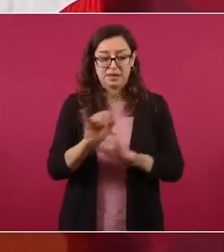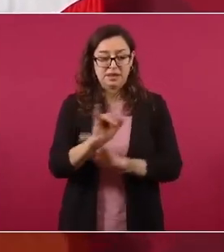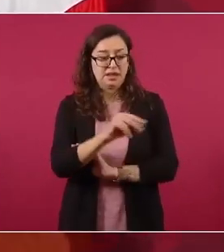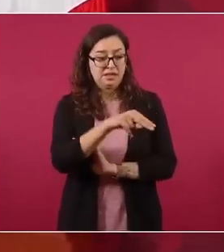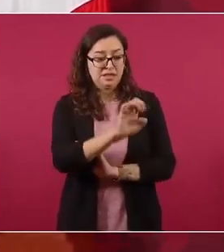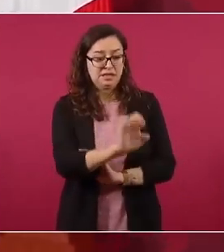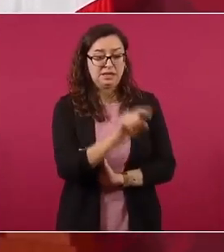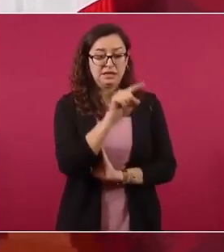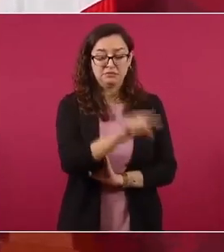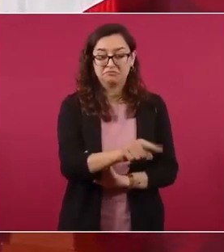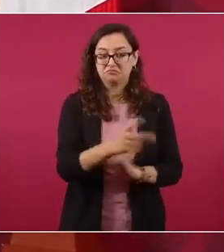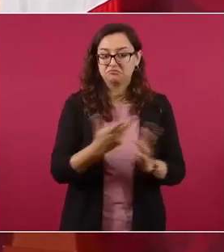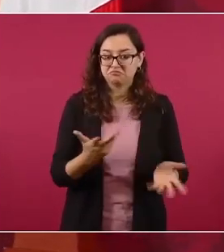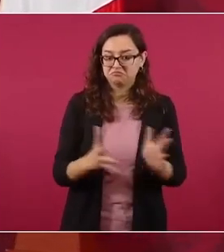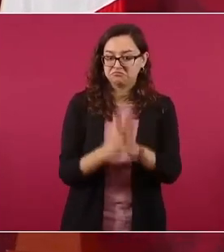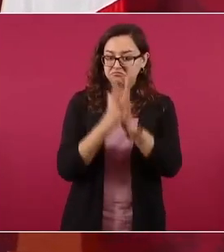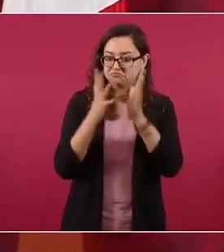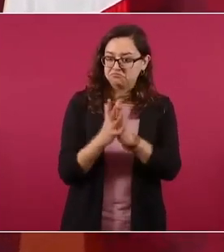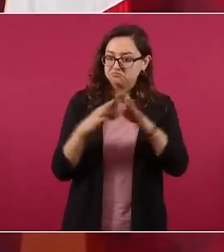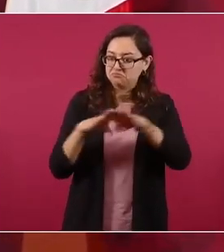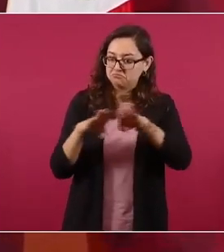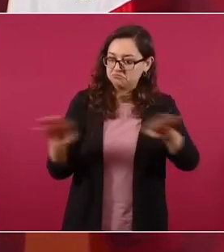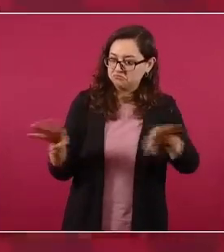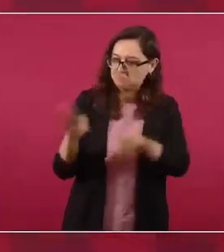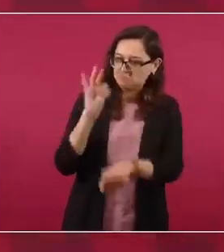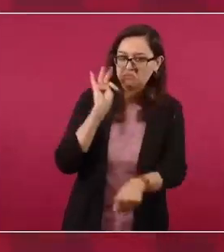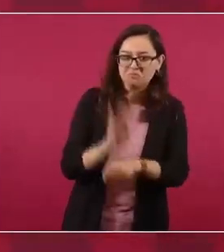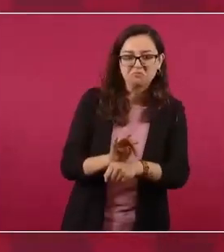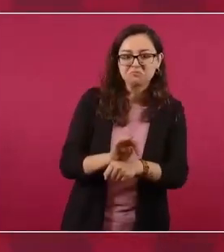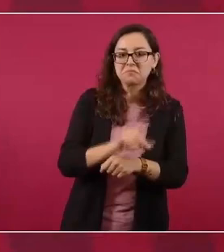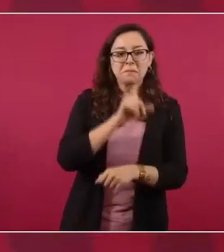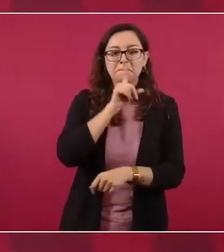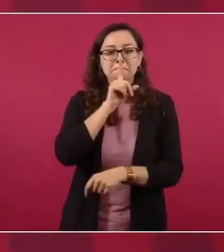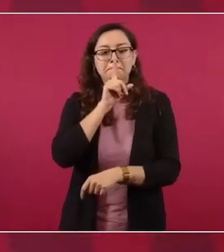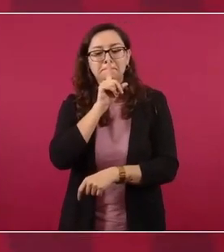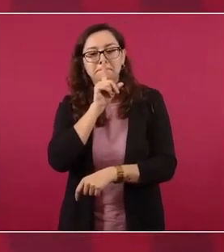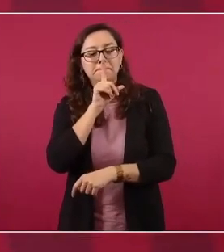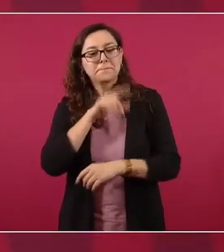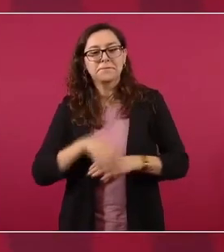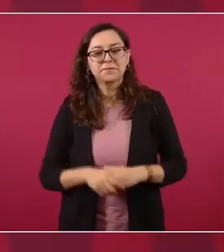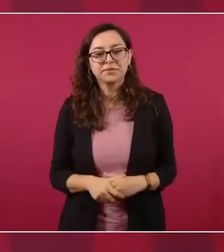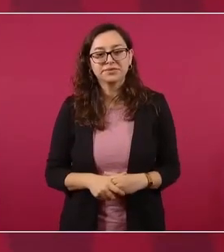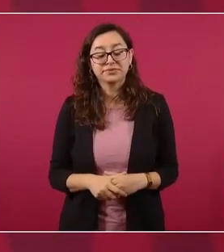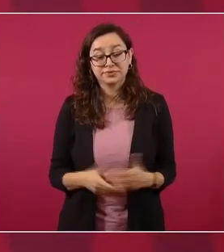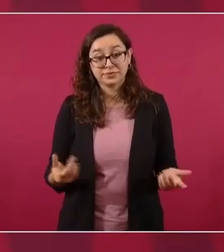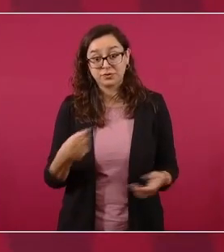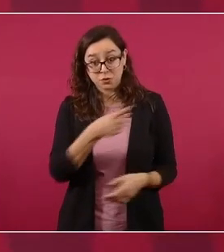para los defensores del INE.